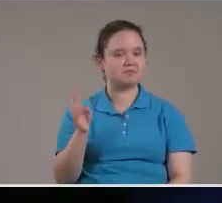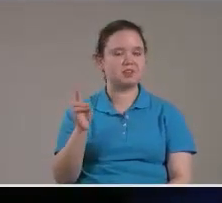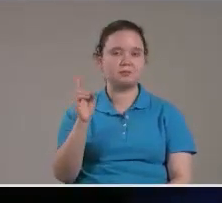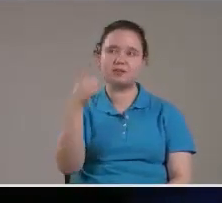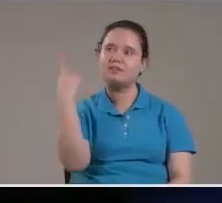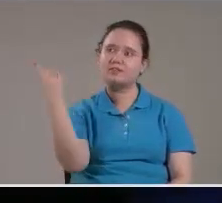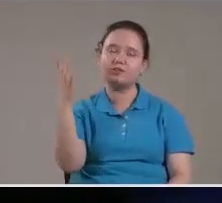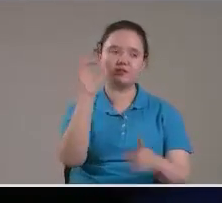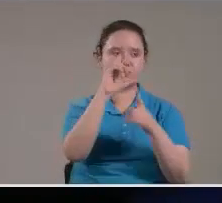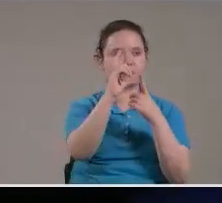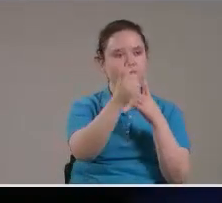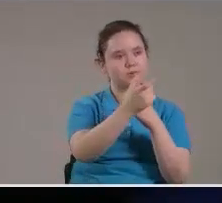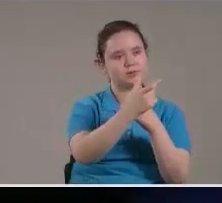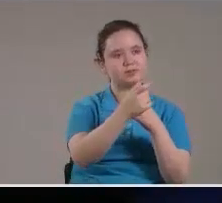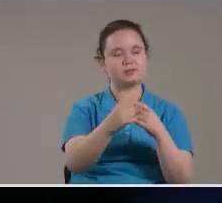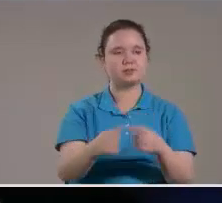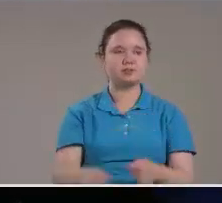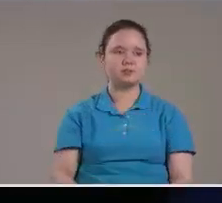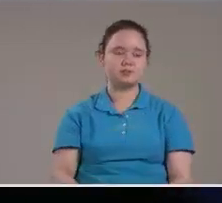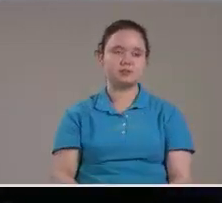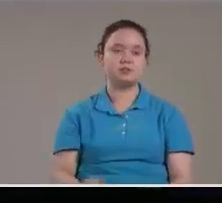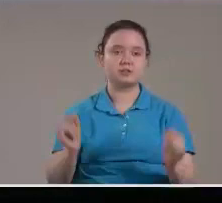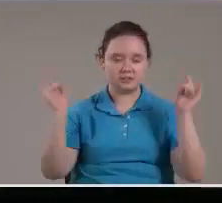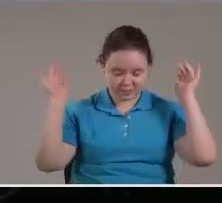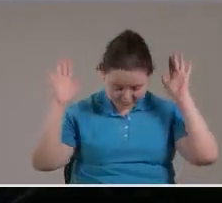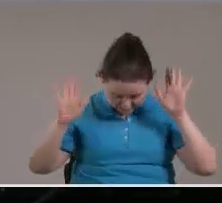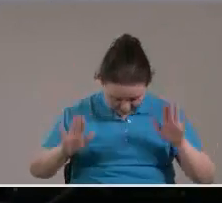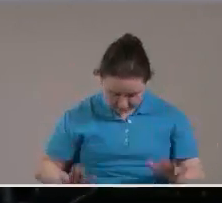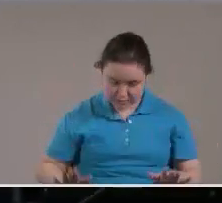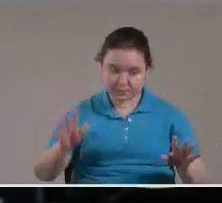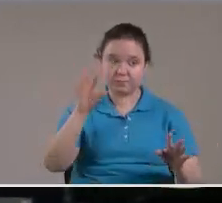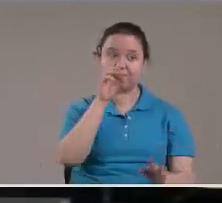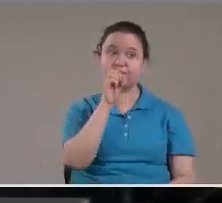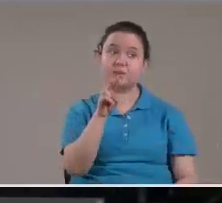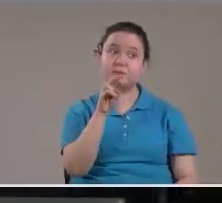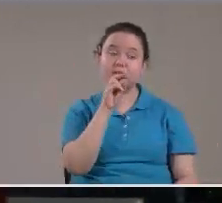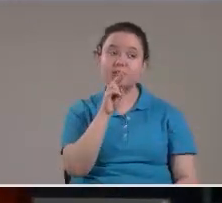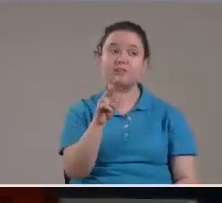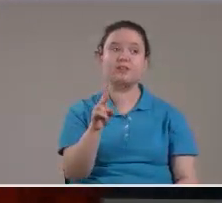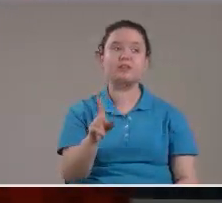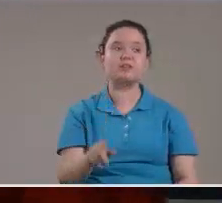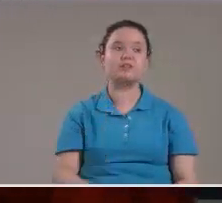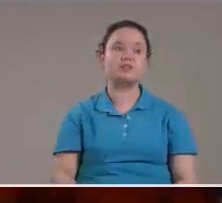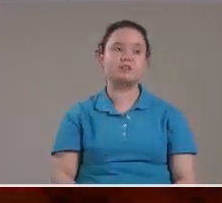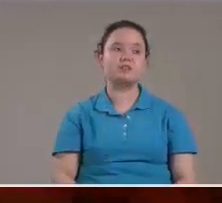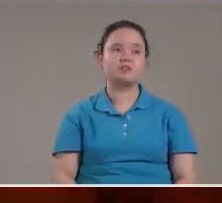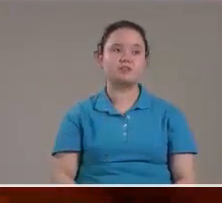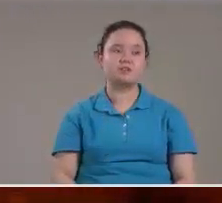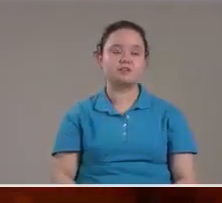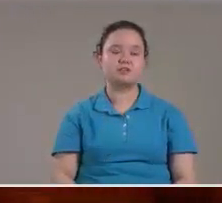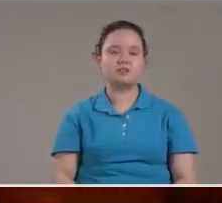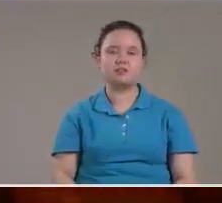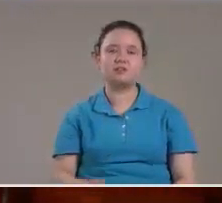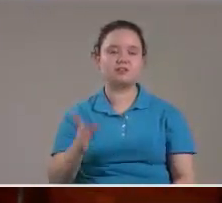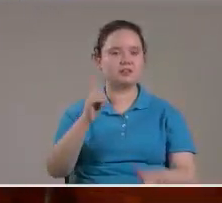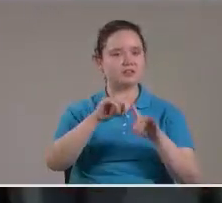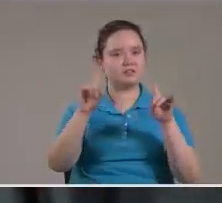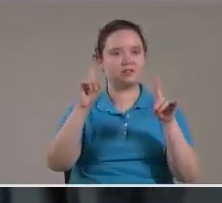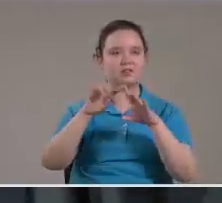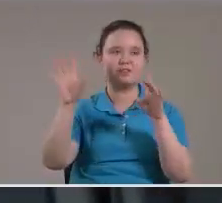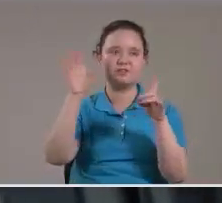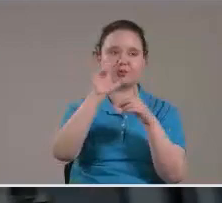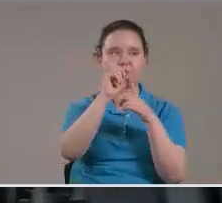culturas Todas Se adora al dragón Aquí a Cuculcán A Quetzalcóatl La